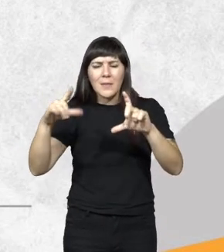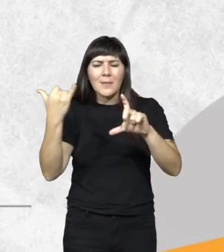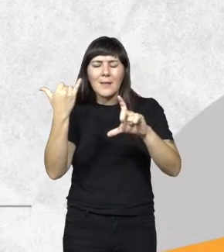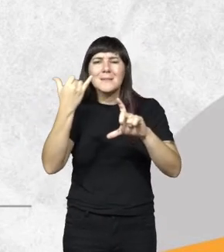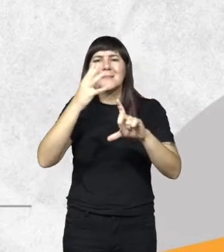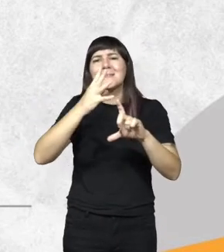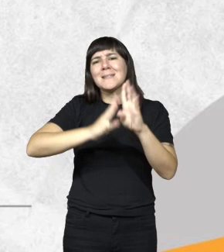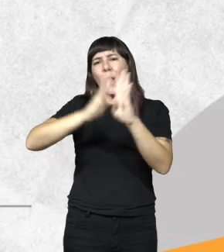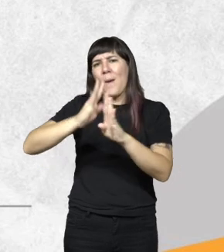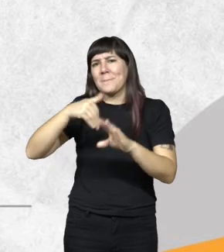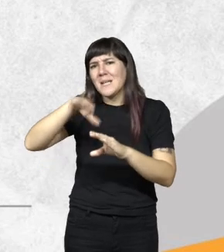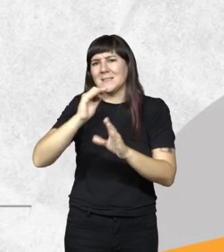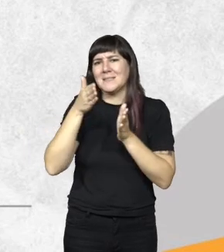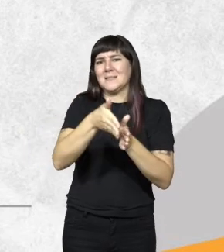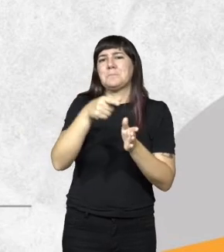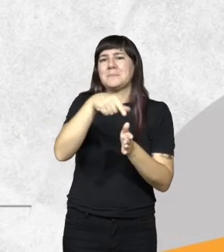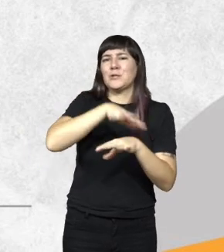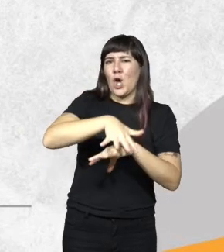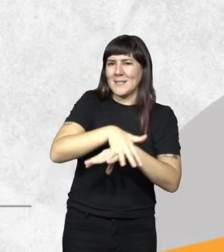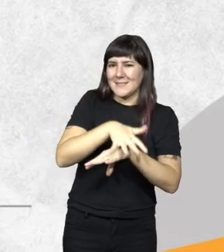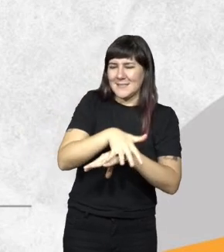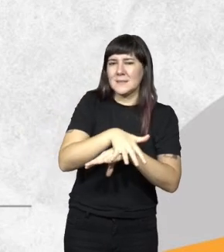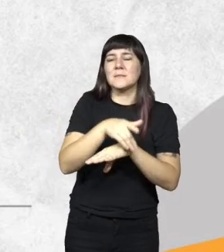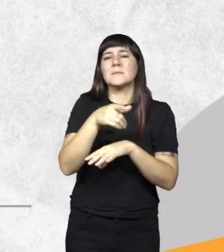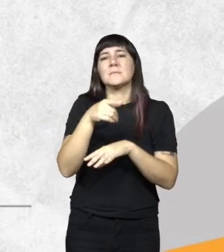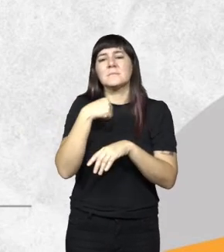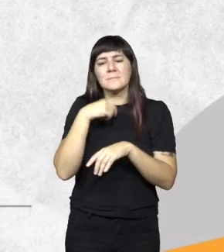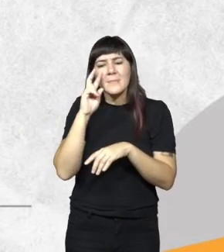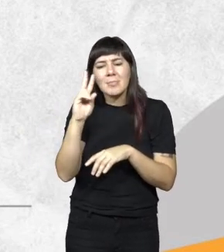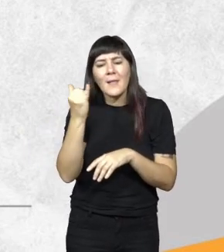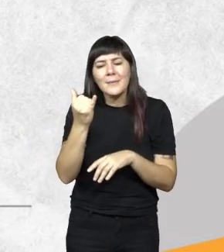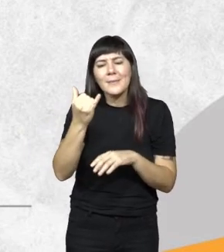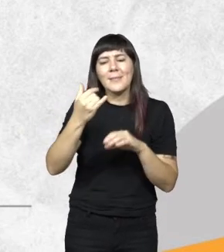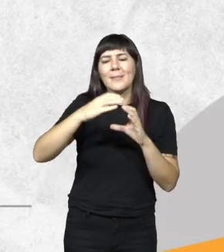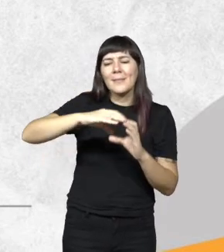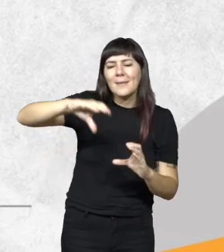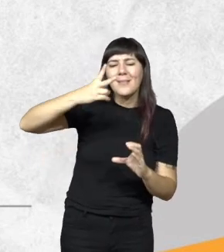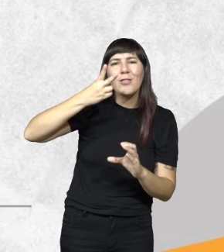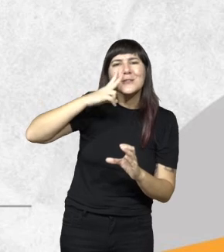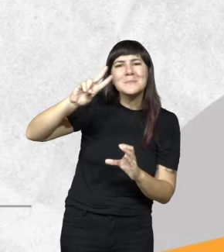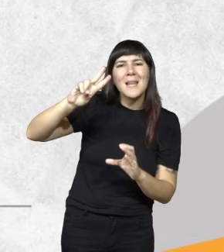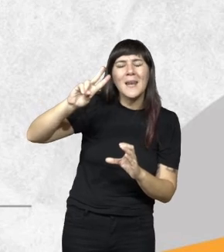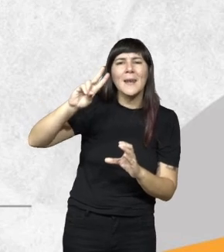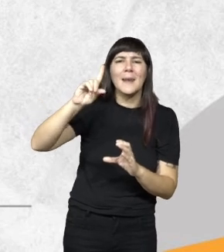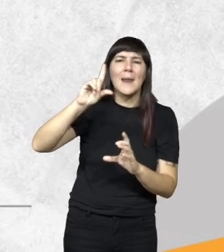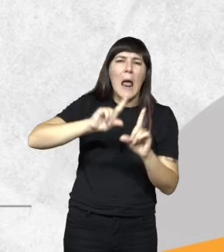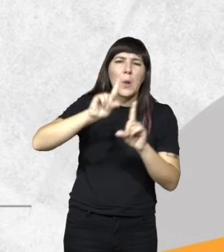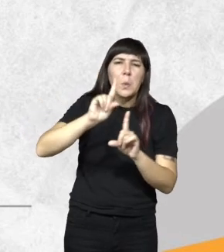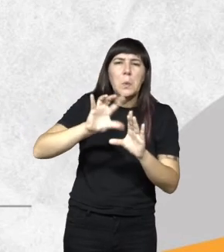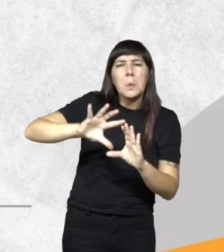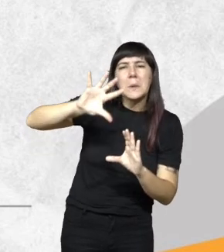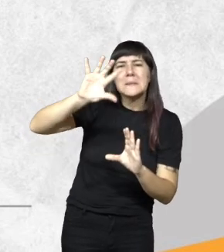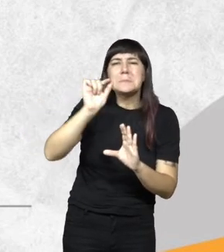selva paranaense y podemos ver algunas áreas todavía en Brasil